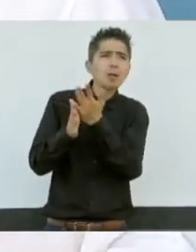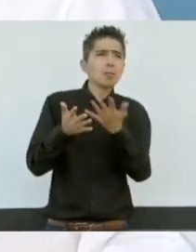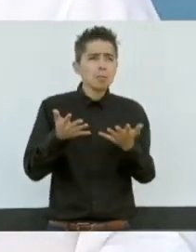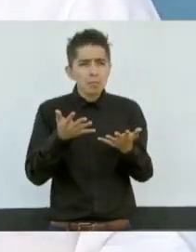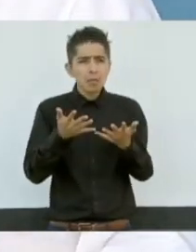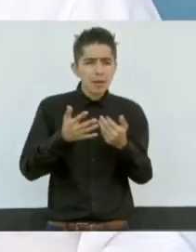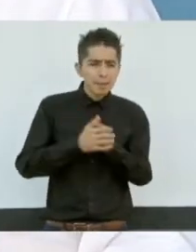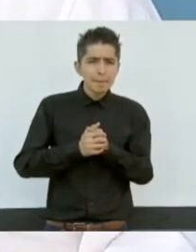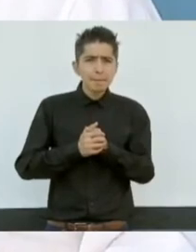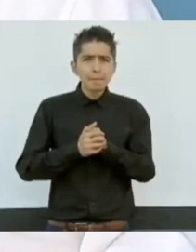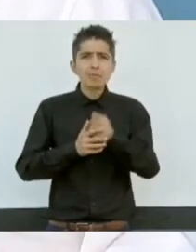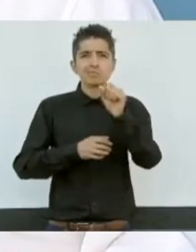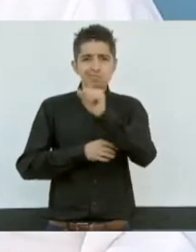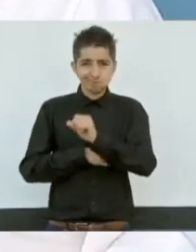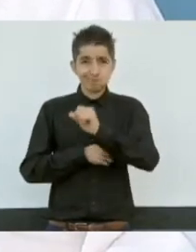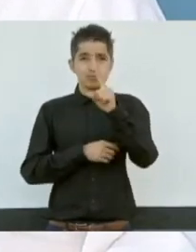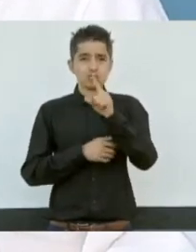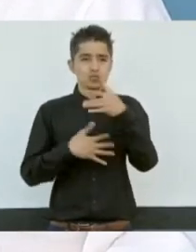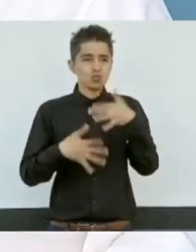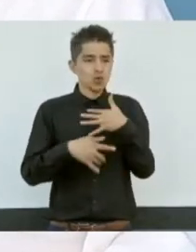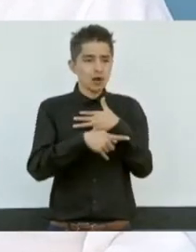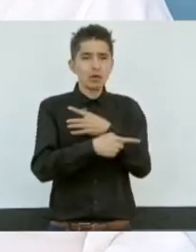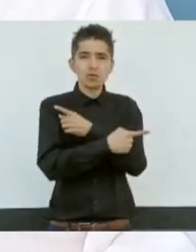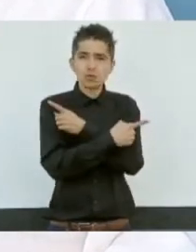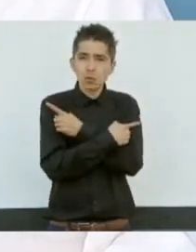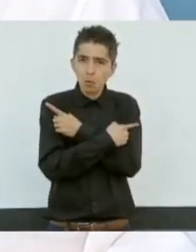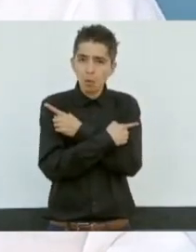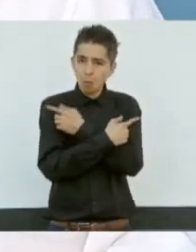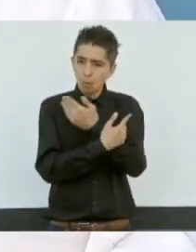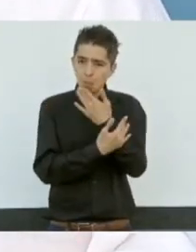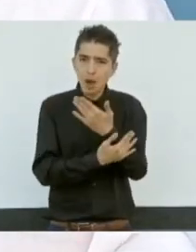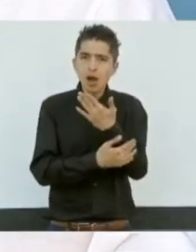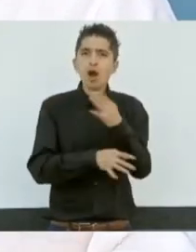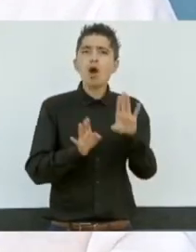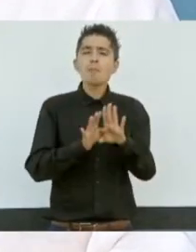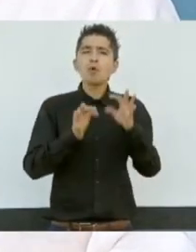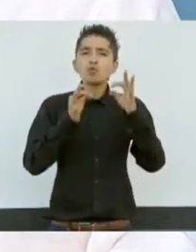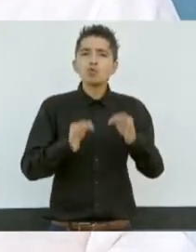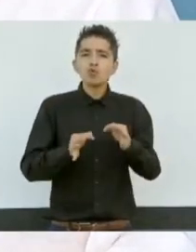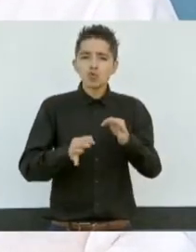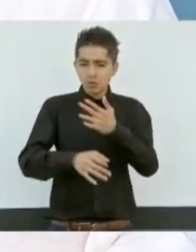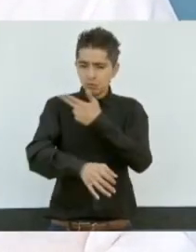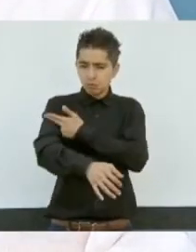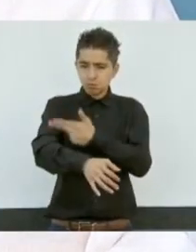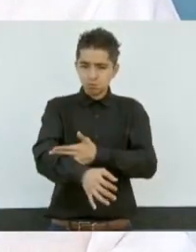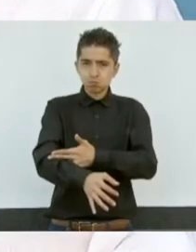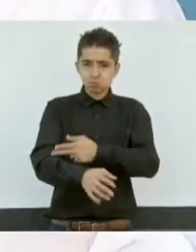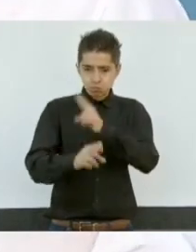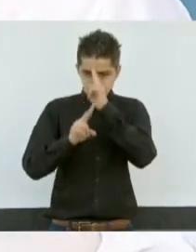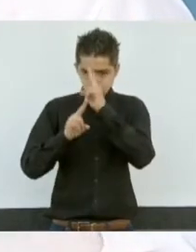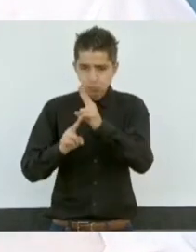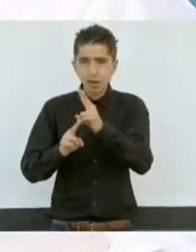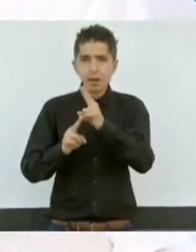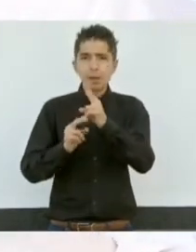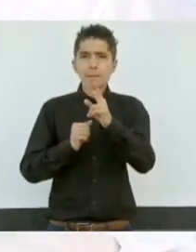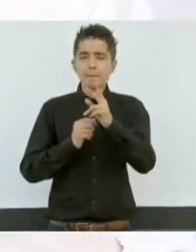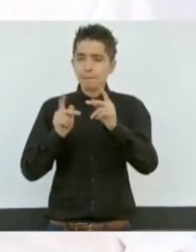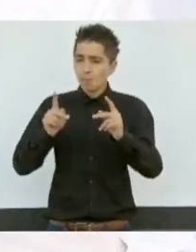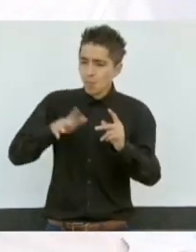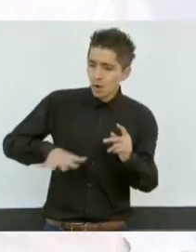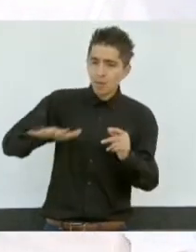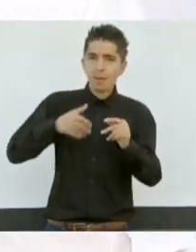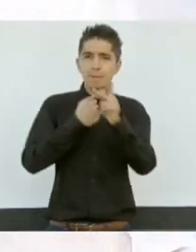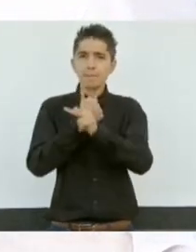profesionalismo, disciplina, lealtad al pueblo, a la patria,